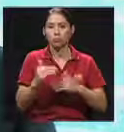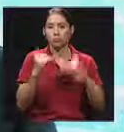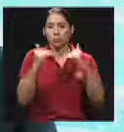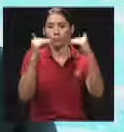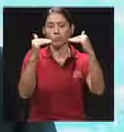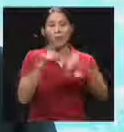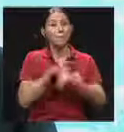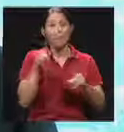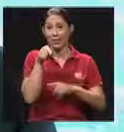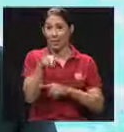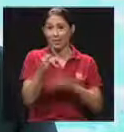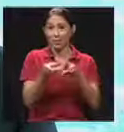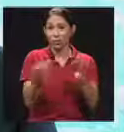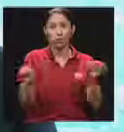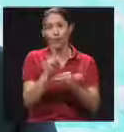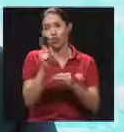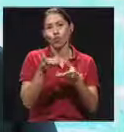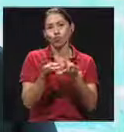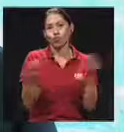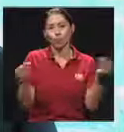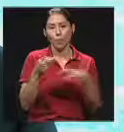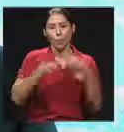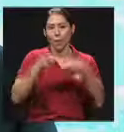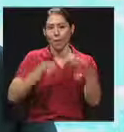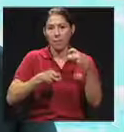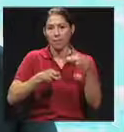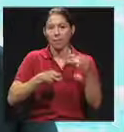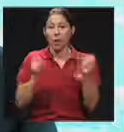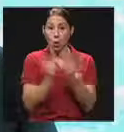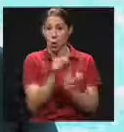que no soluciona el problema. De hecho, la cantidad de dinero que se recauda